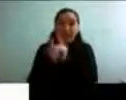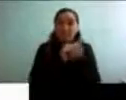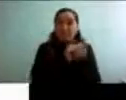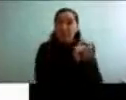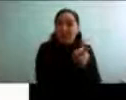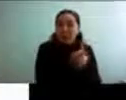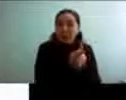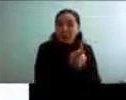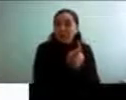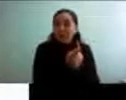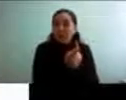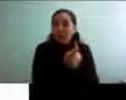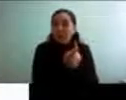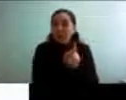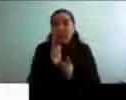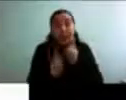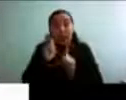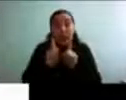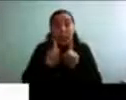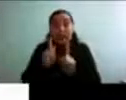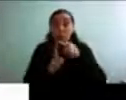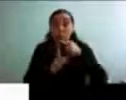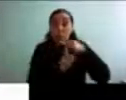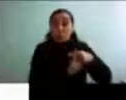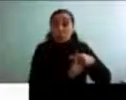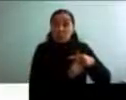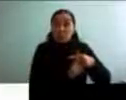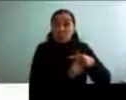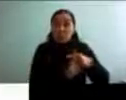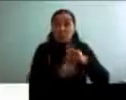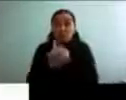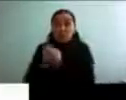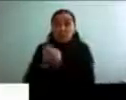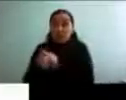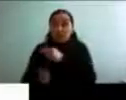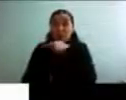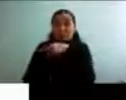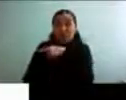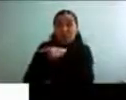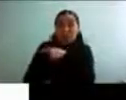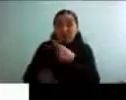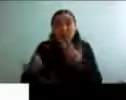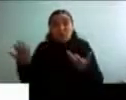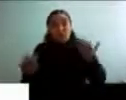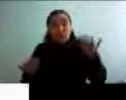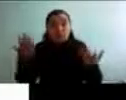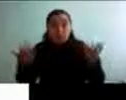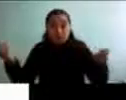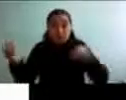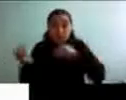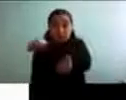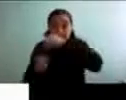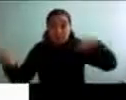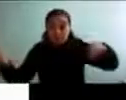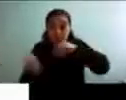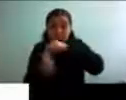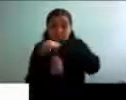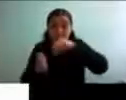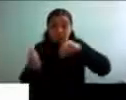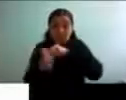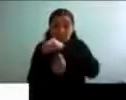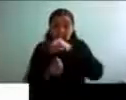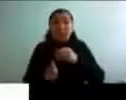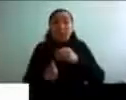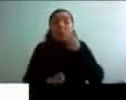connotación aparentemente positiva y otros que tendrían una connotación aparentemente negativa. digo,